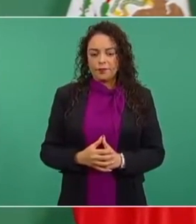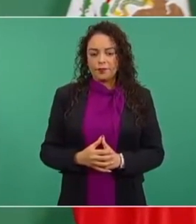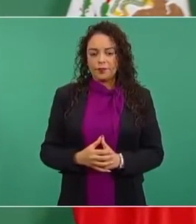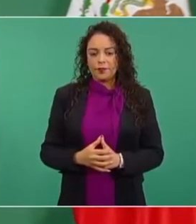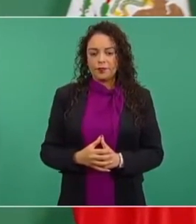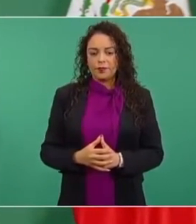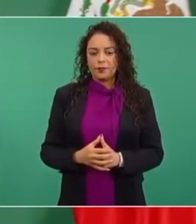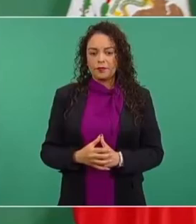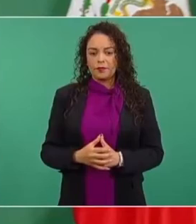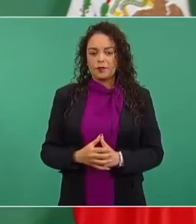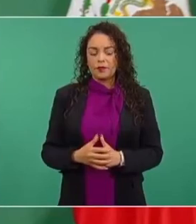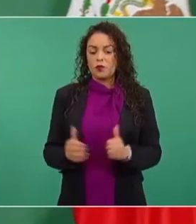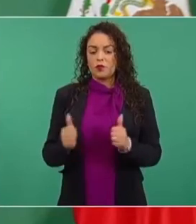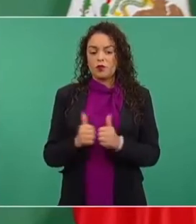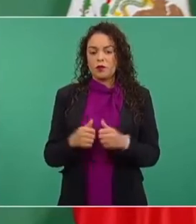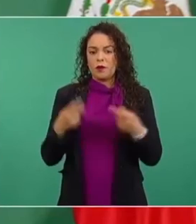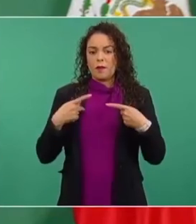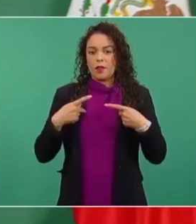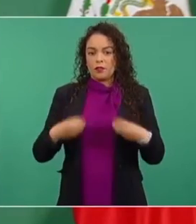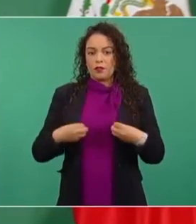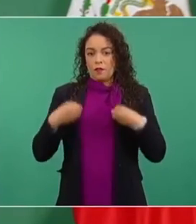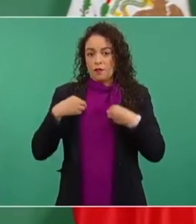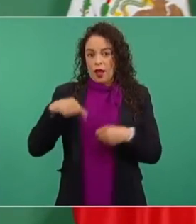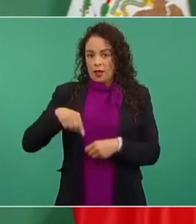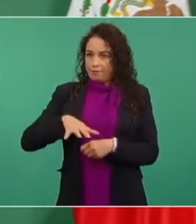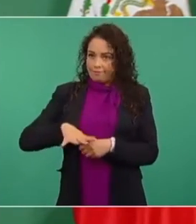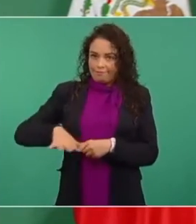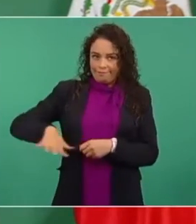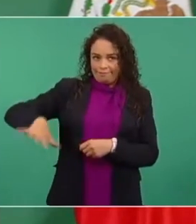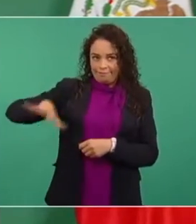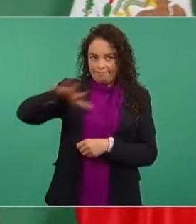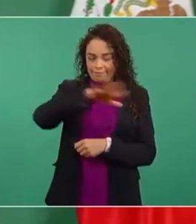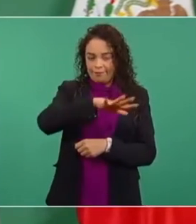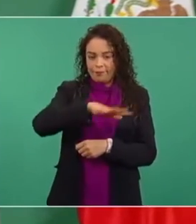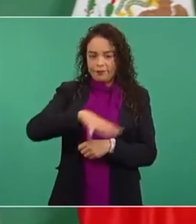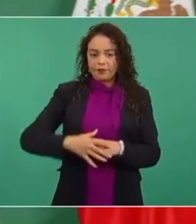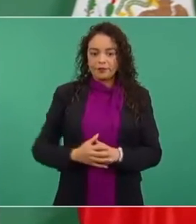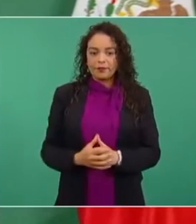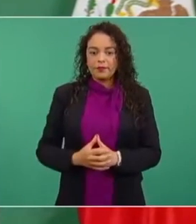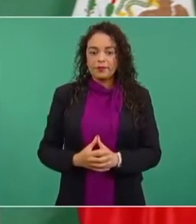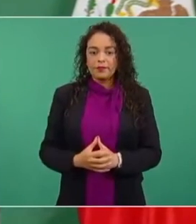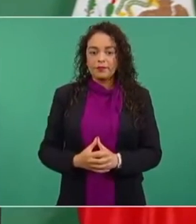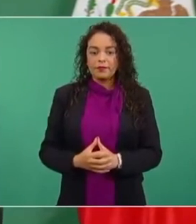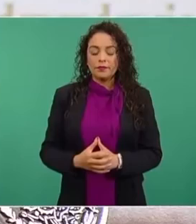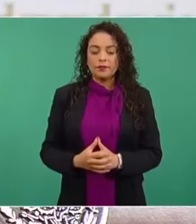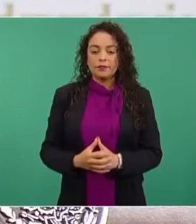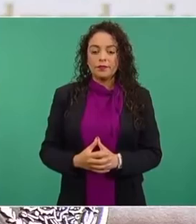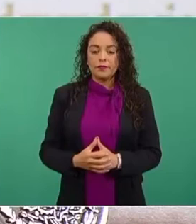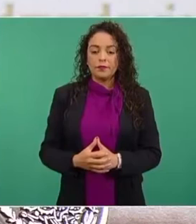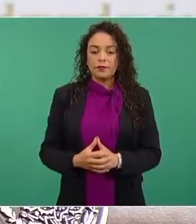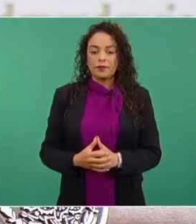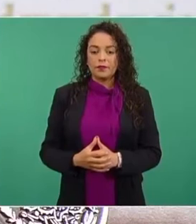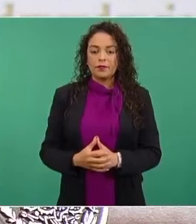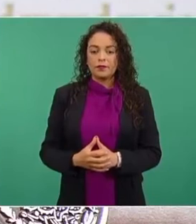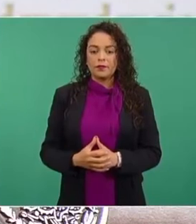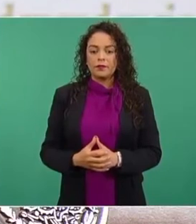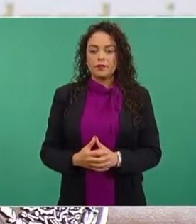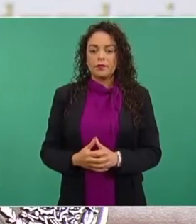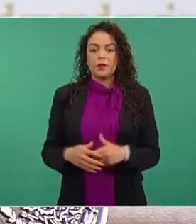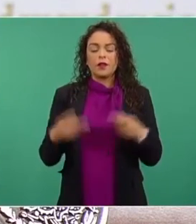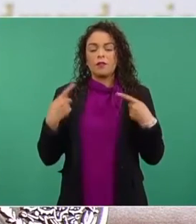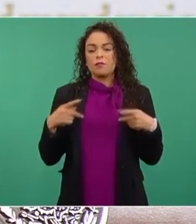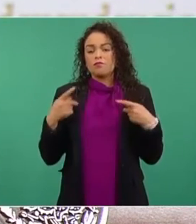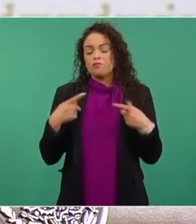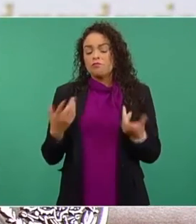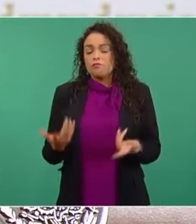los ciudadanos, también los que no pudieron asistir o no están a favor